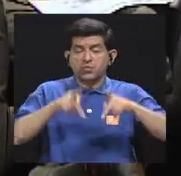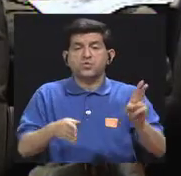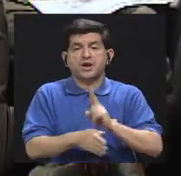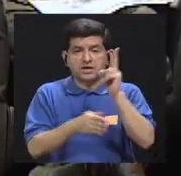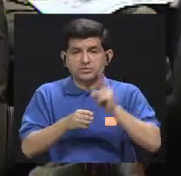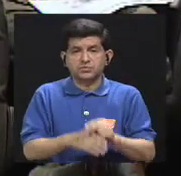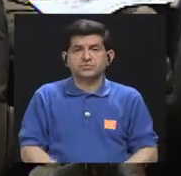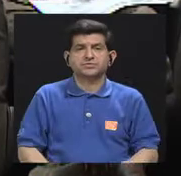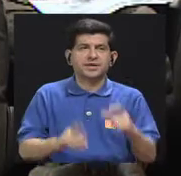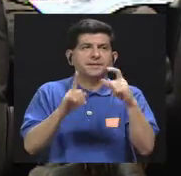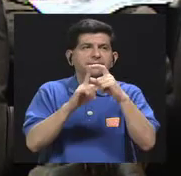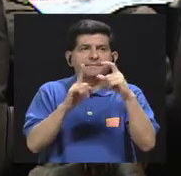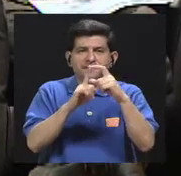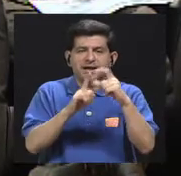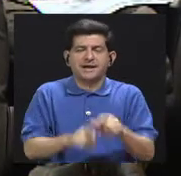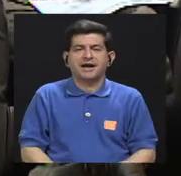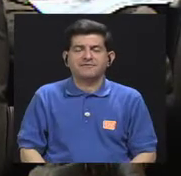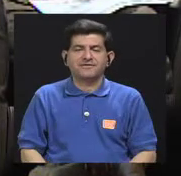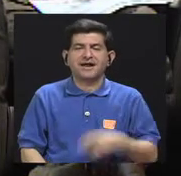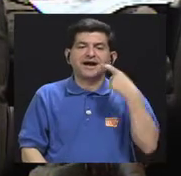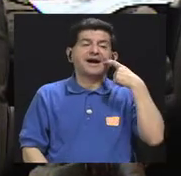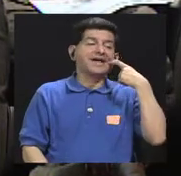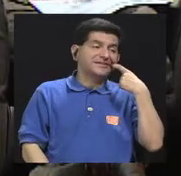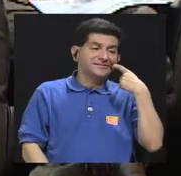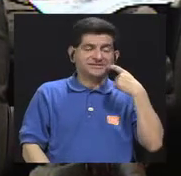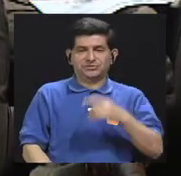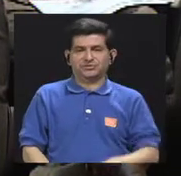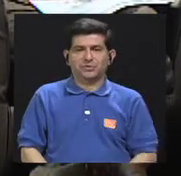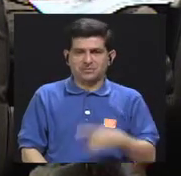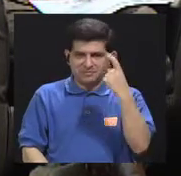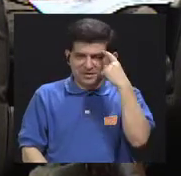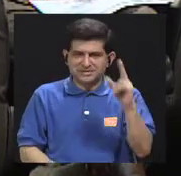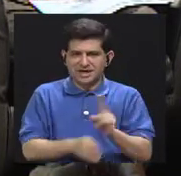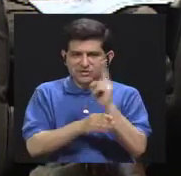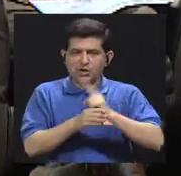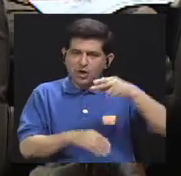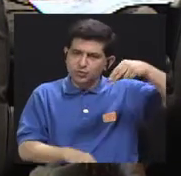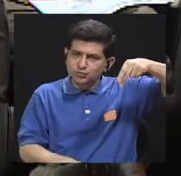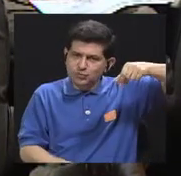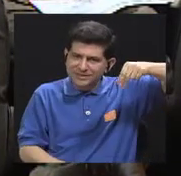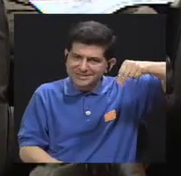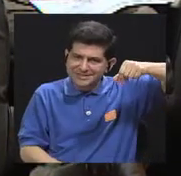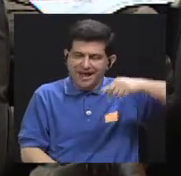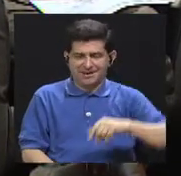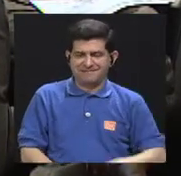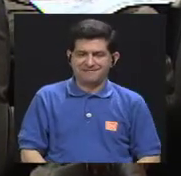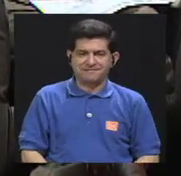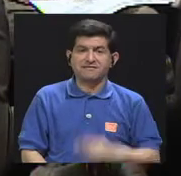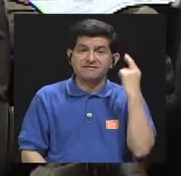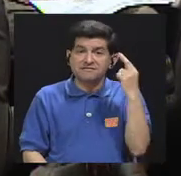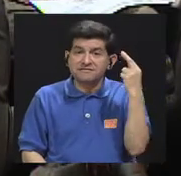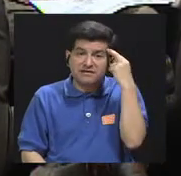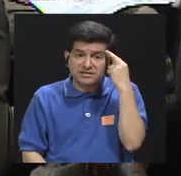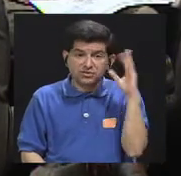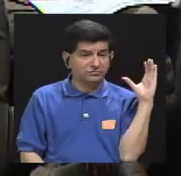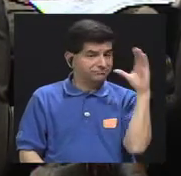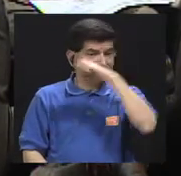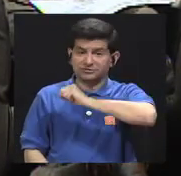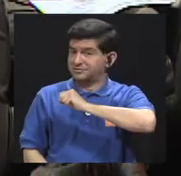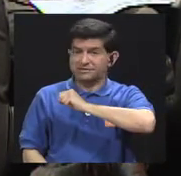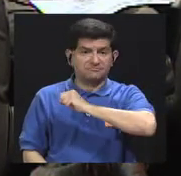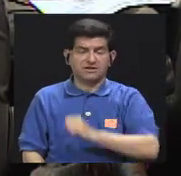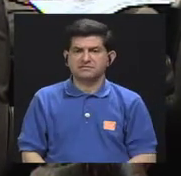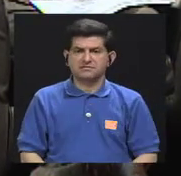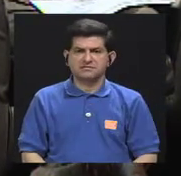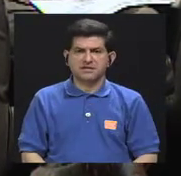utiliza el término adicción, al consumo de sal, porque no se dan cuenta